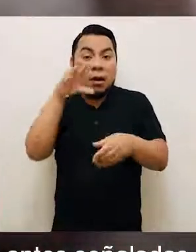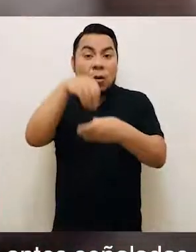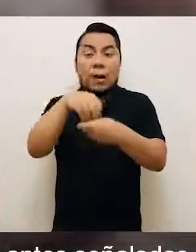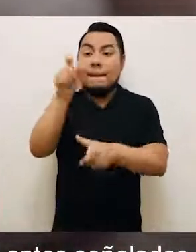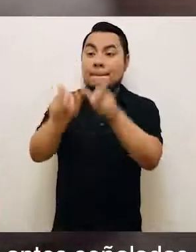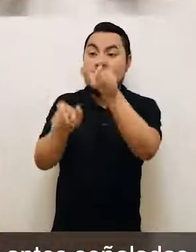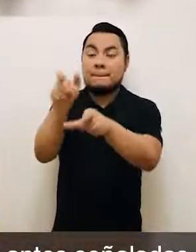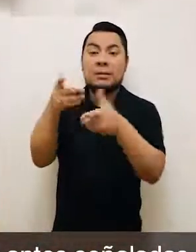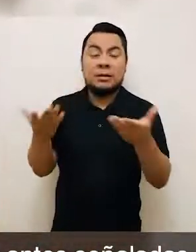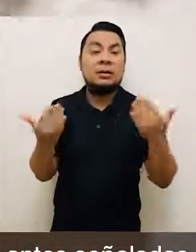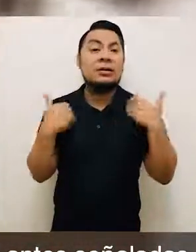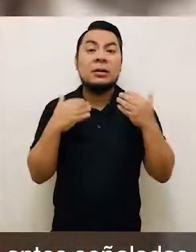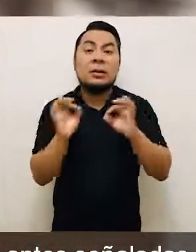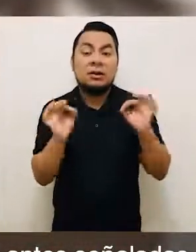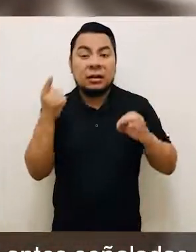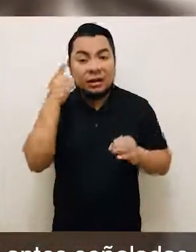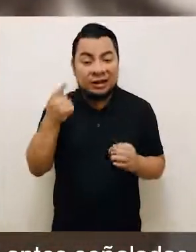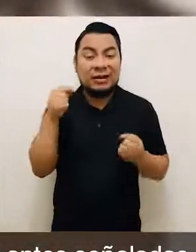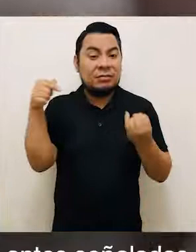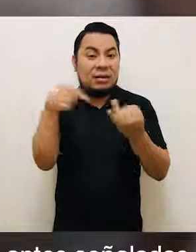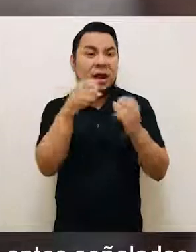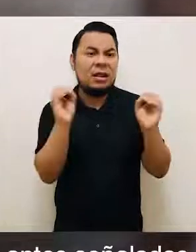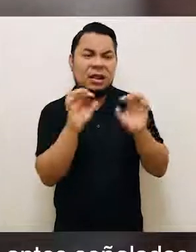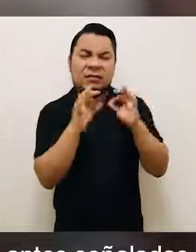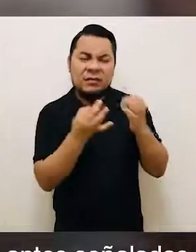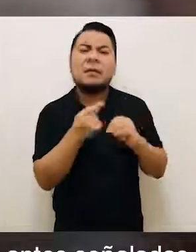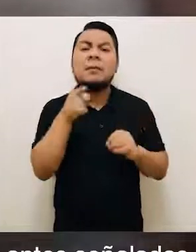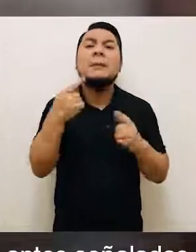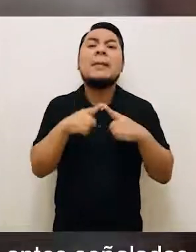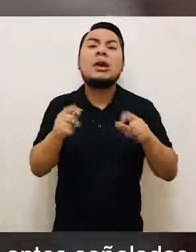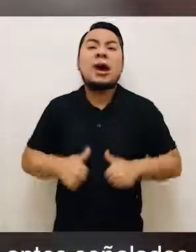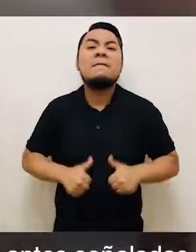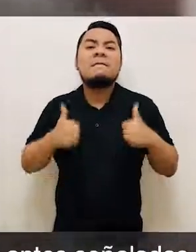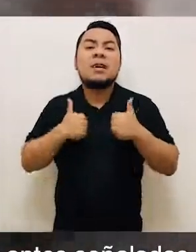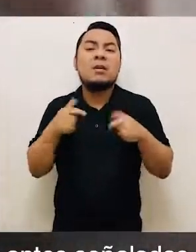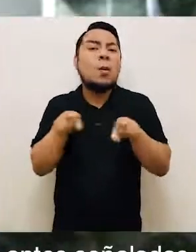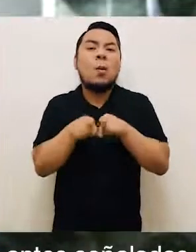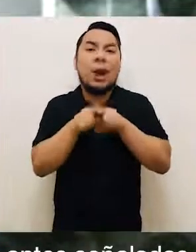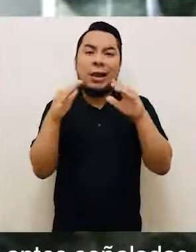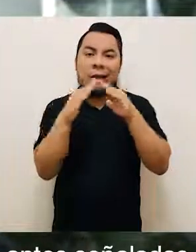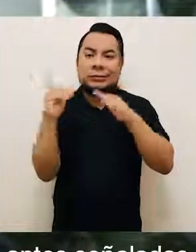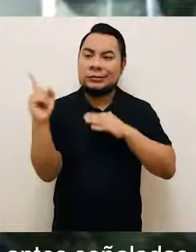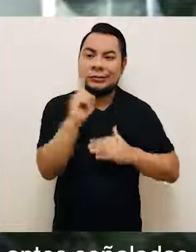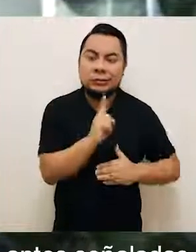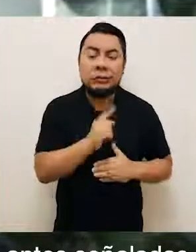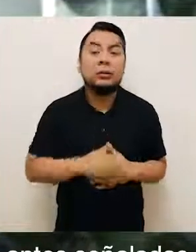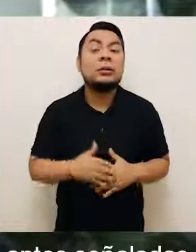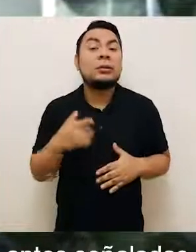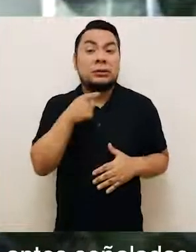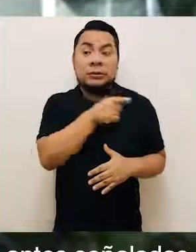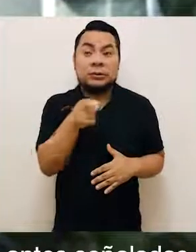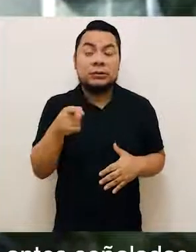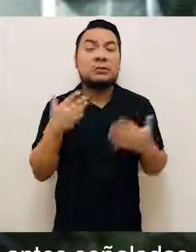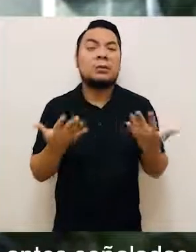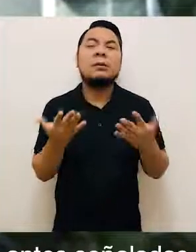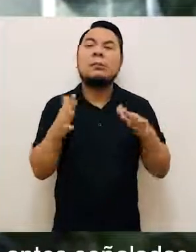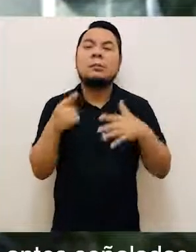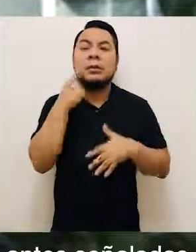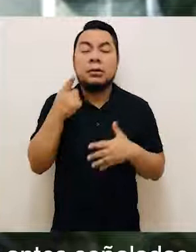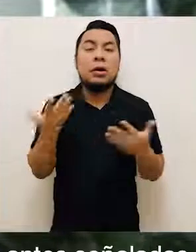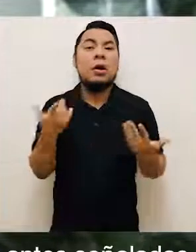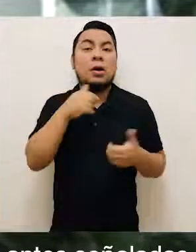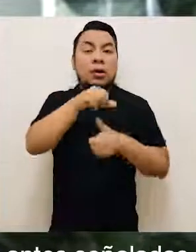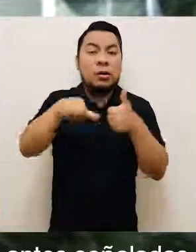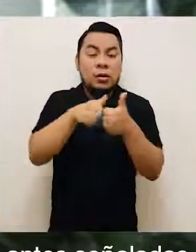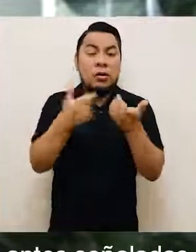incluye a personas que sin tener las condiciones antes señaladas, habiten en el mismo hogar, siempre que entre ellos no medie